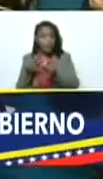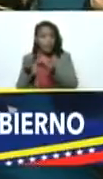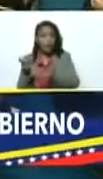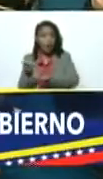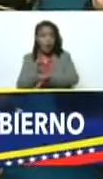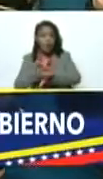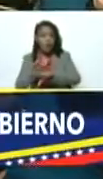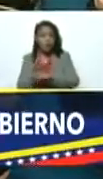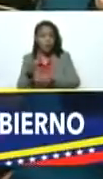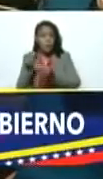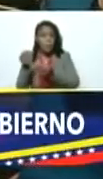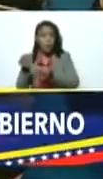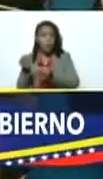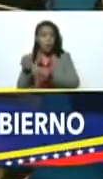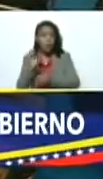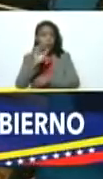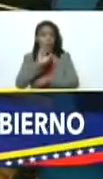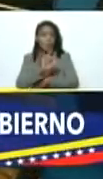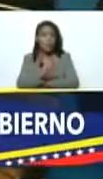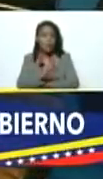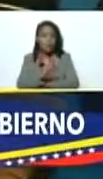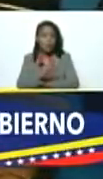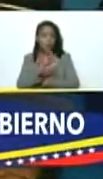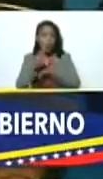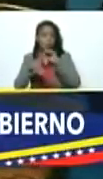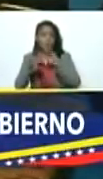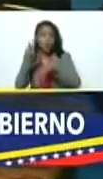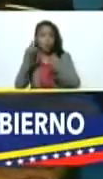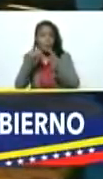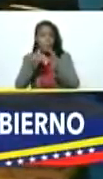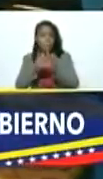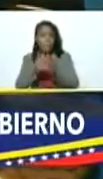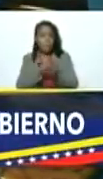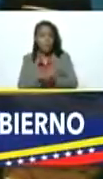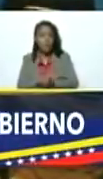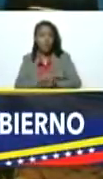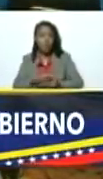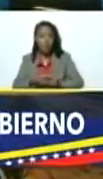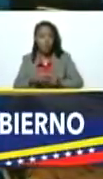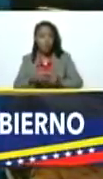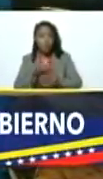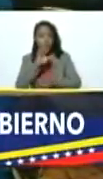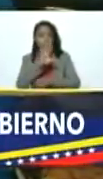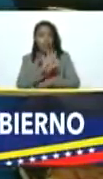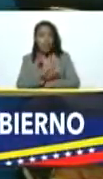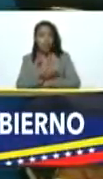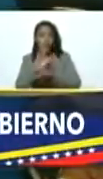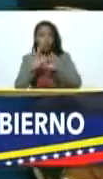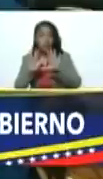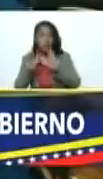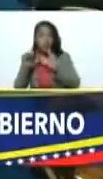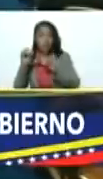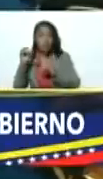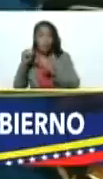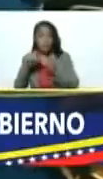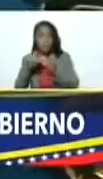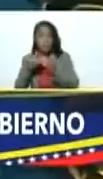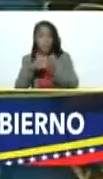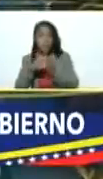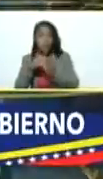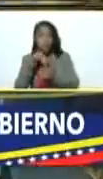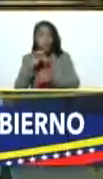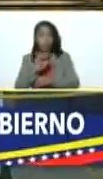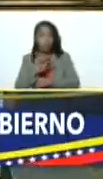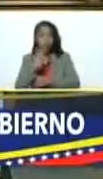gobernaciones 312 millones 580 mil 580